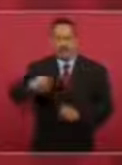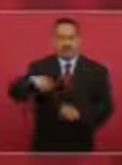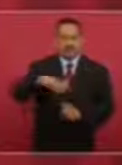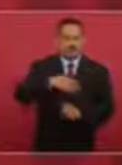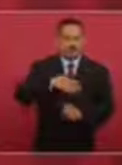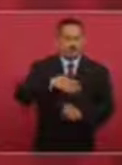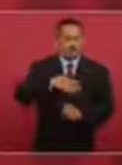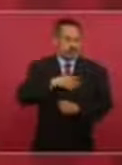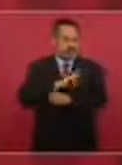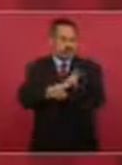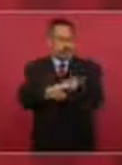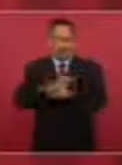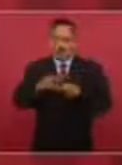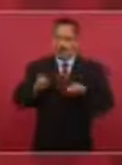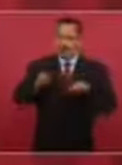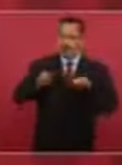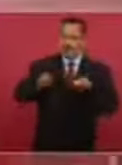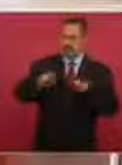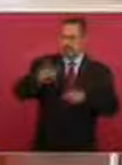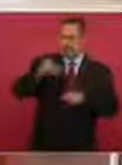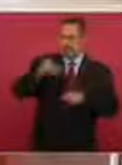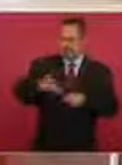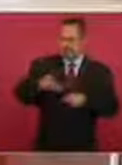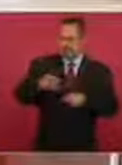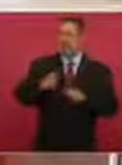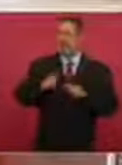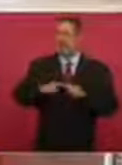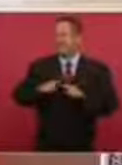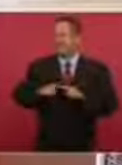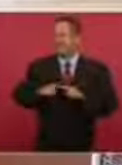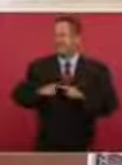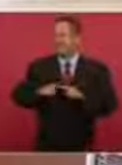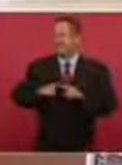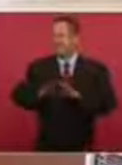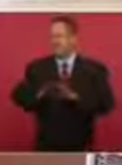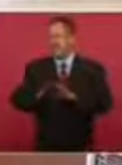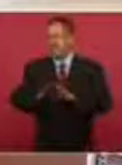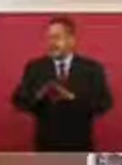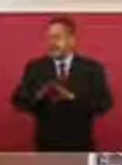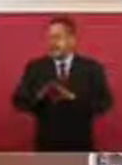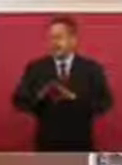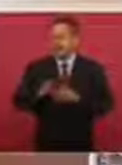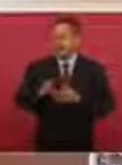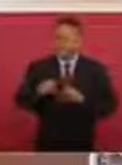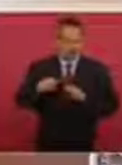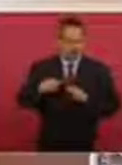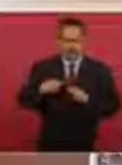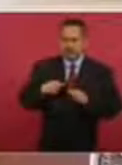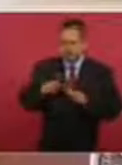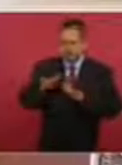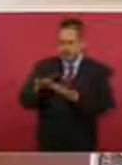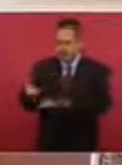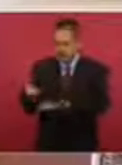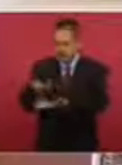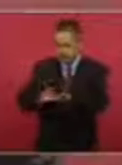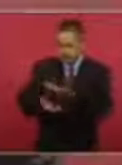cuando se pone al servicio de los demás,